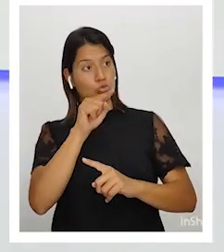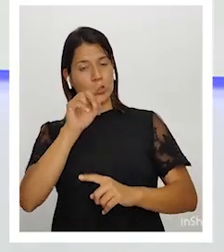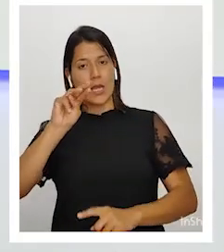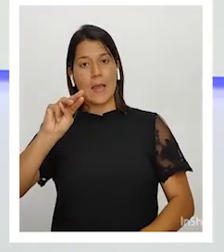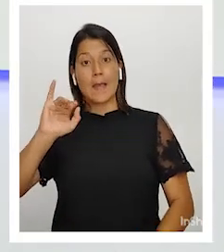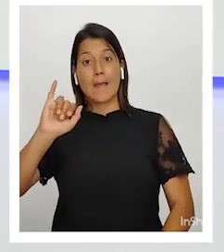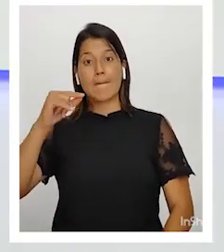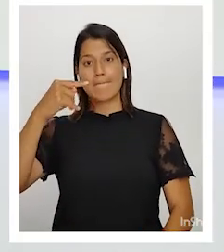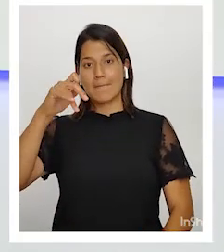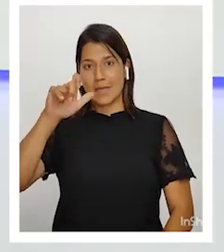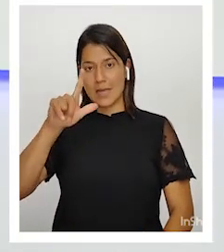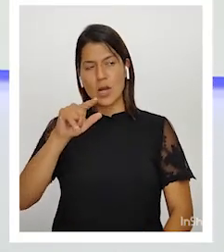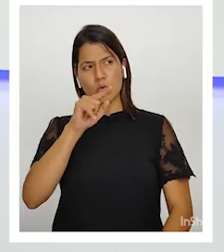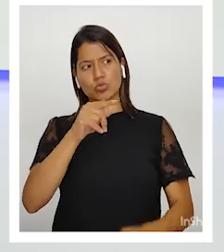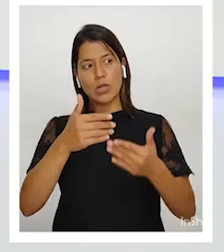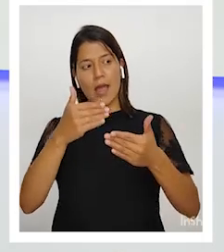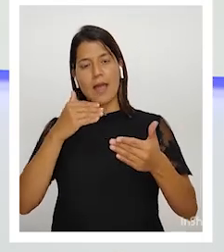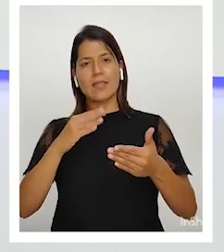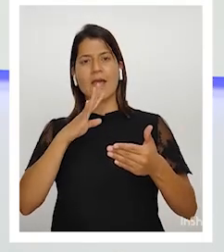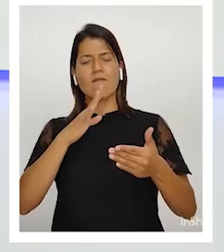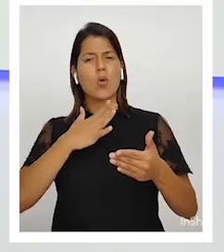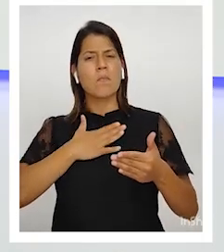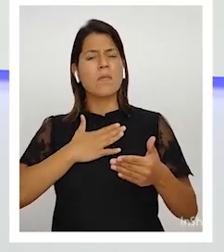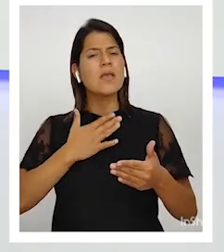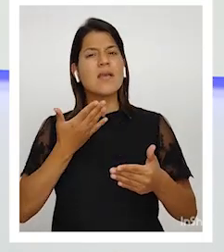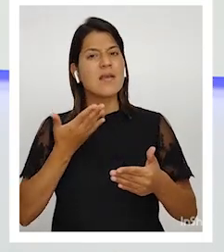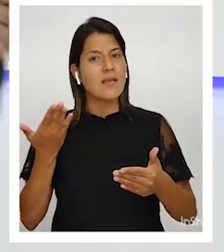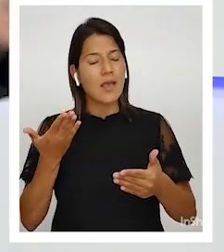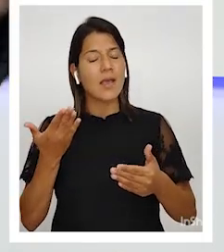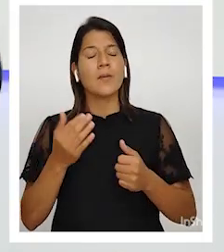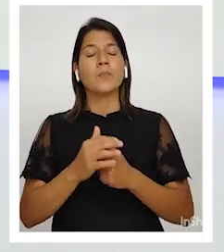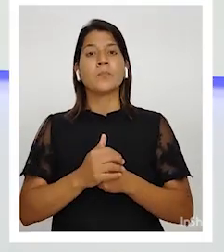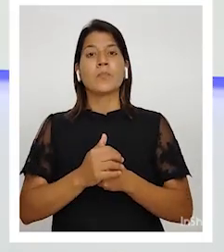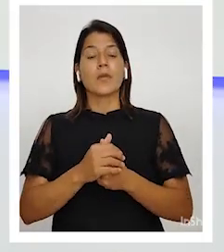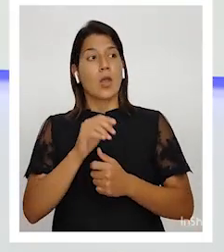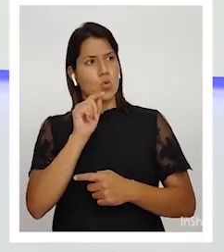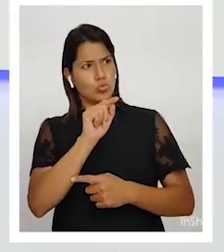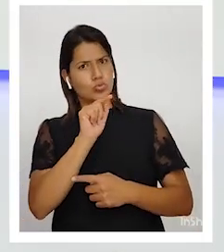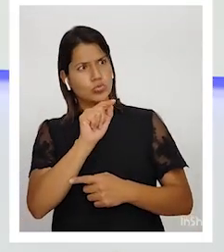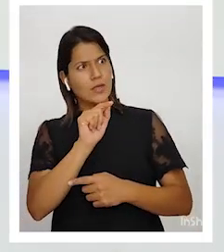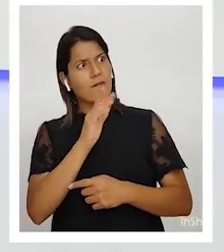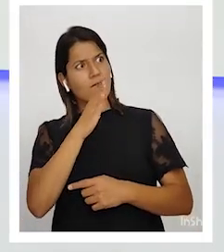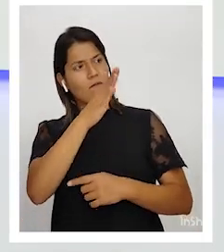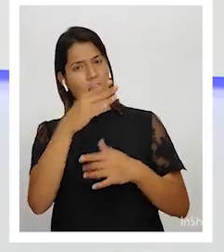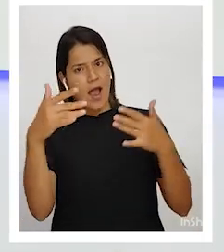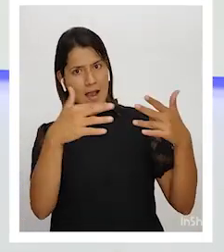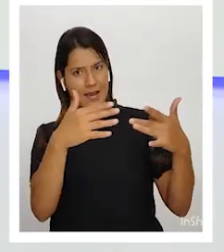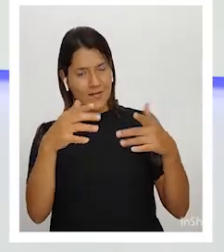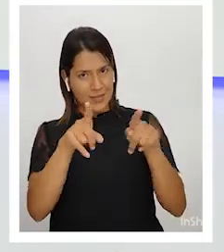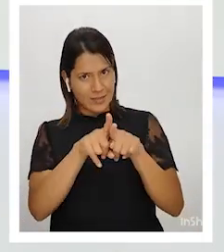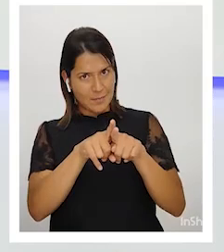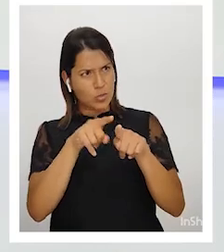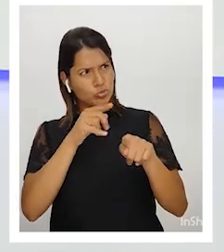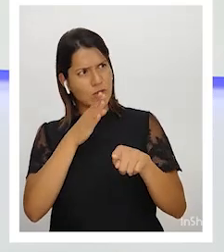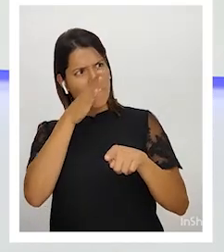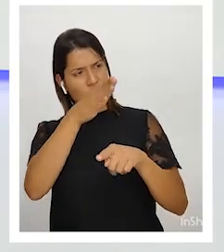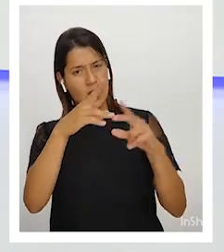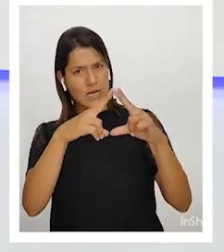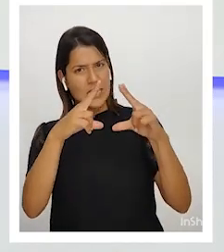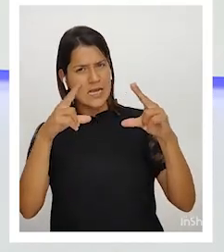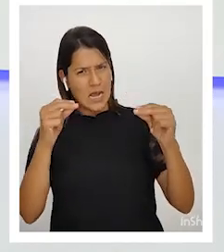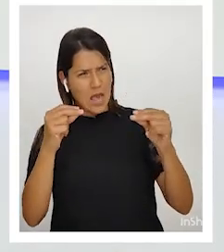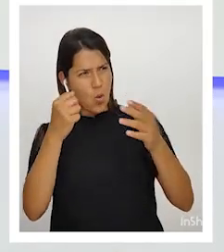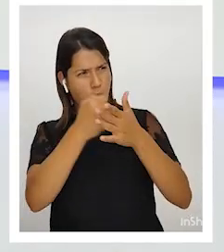cámaras me habló de que incluso estuvo en la guerra, que usted estuvo allá por Nicaragua